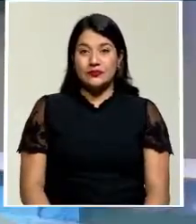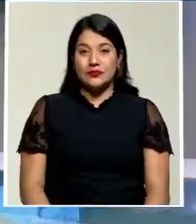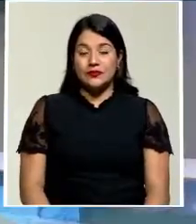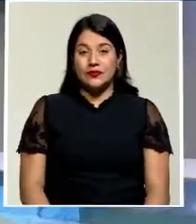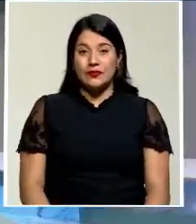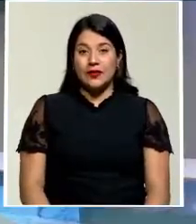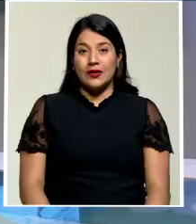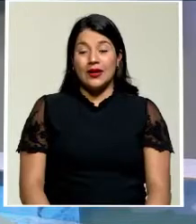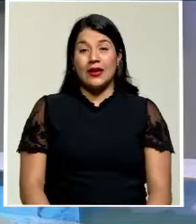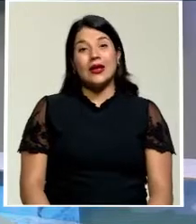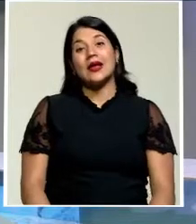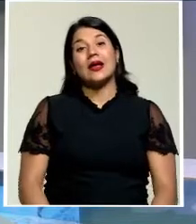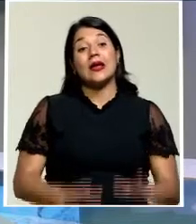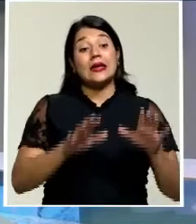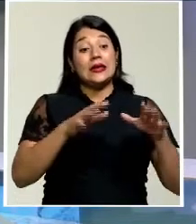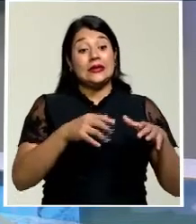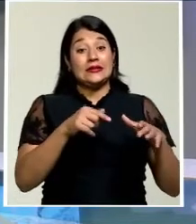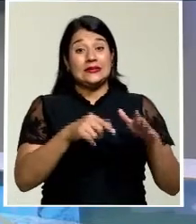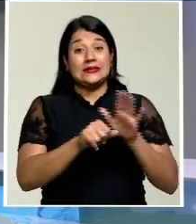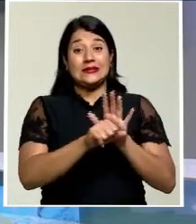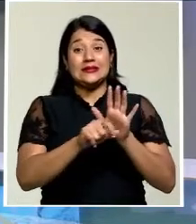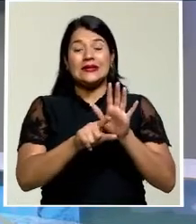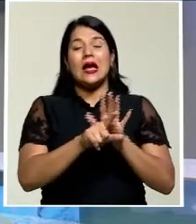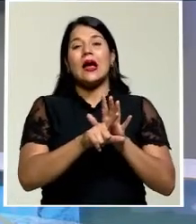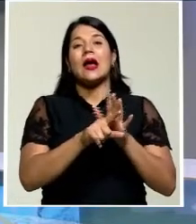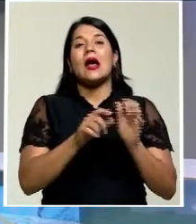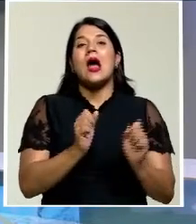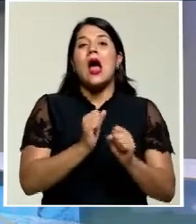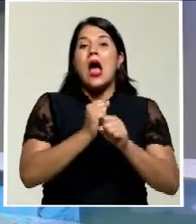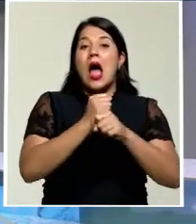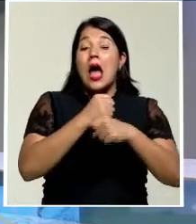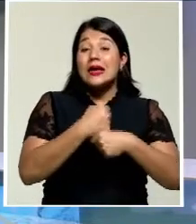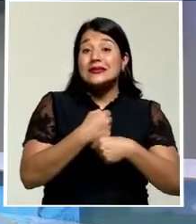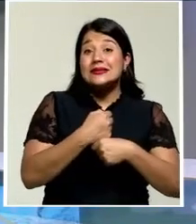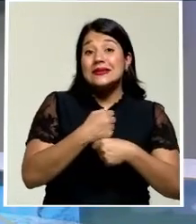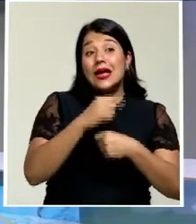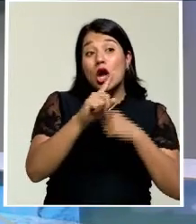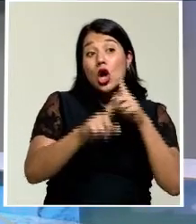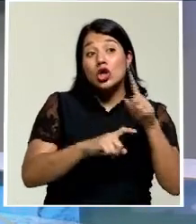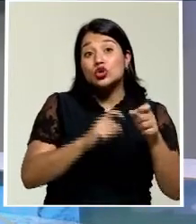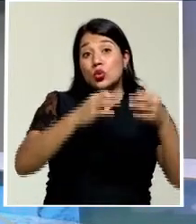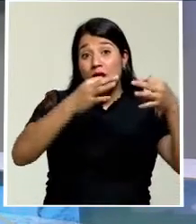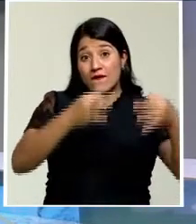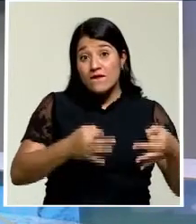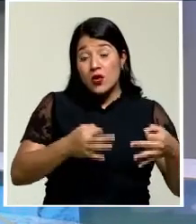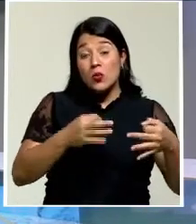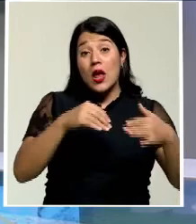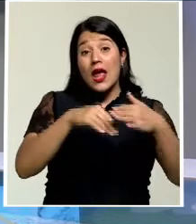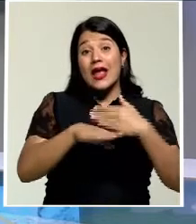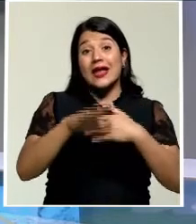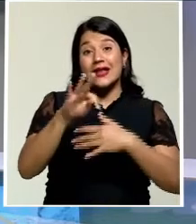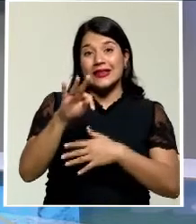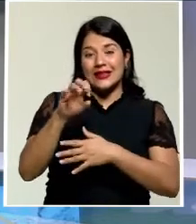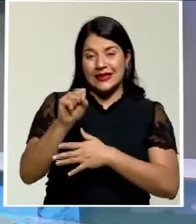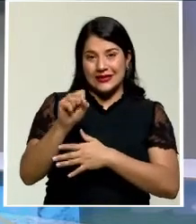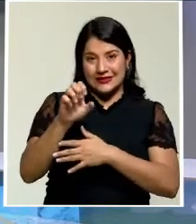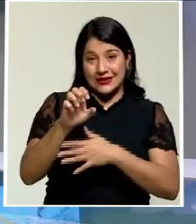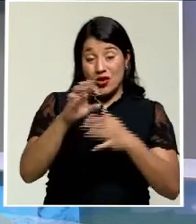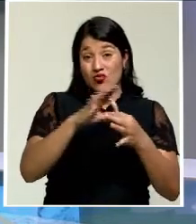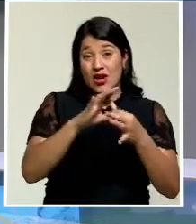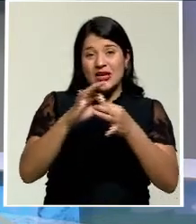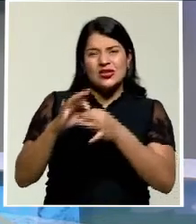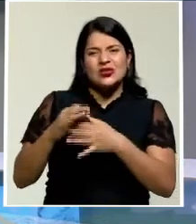El directorio legislativo realizará una consulta formal al Tribunal Supremo de Elecciones sobre la